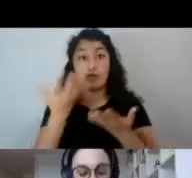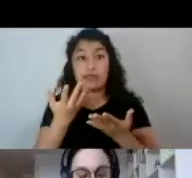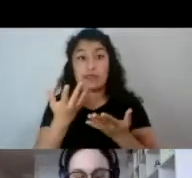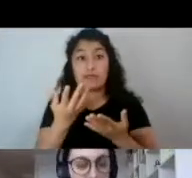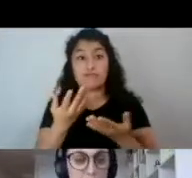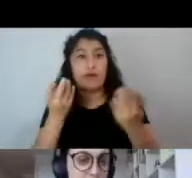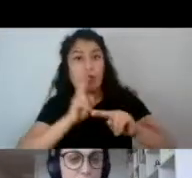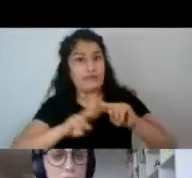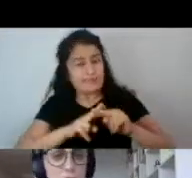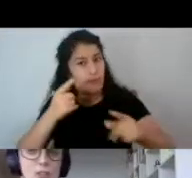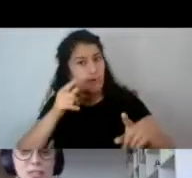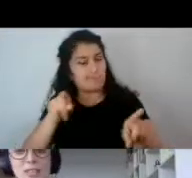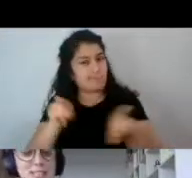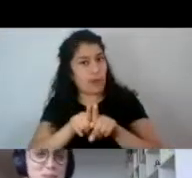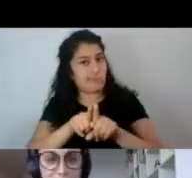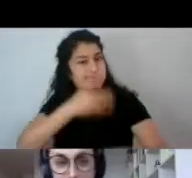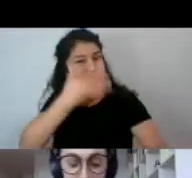entrar así de lleno a esto, ¿no?